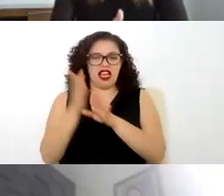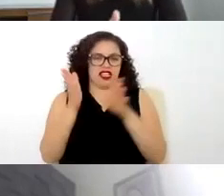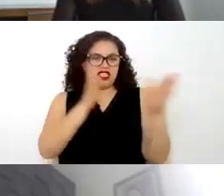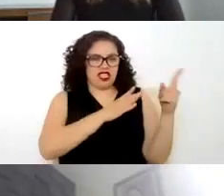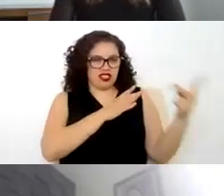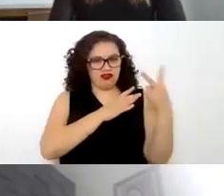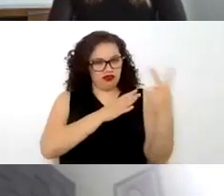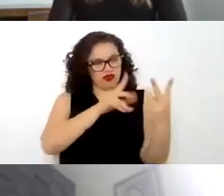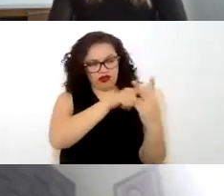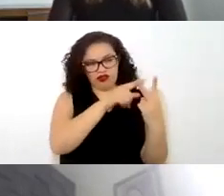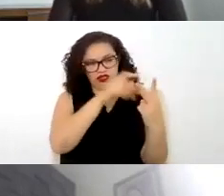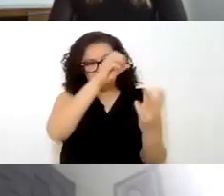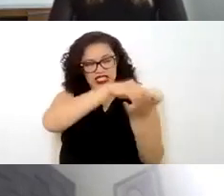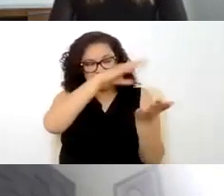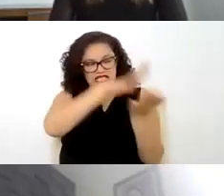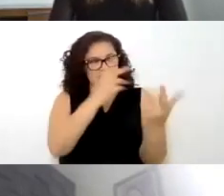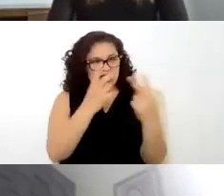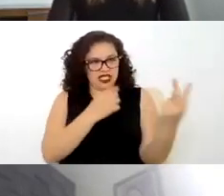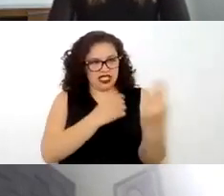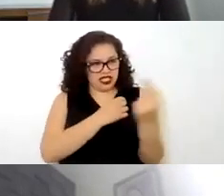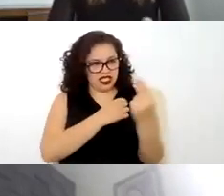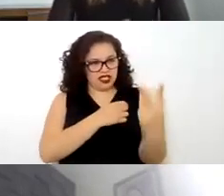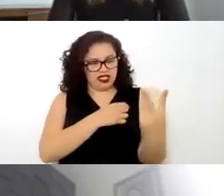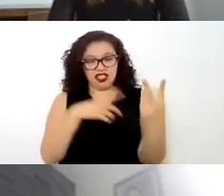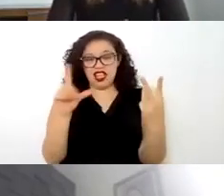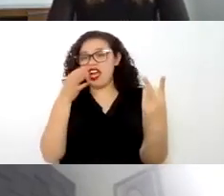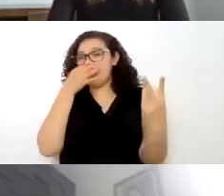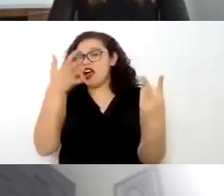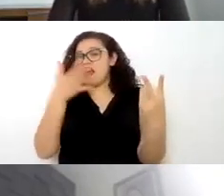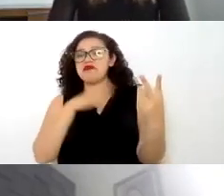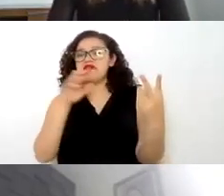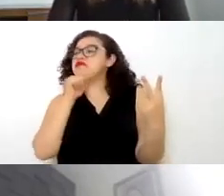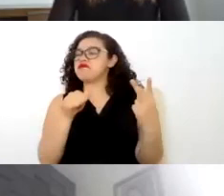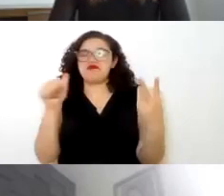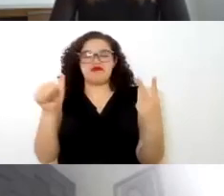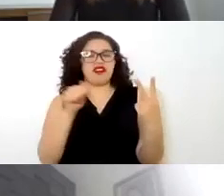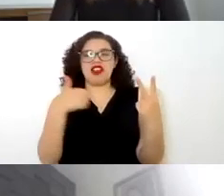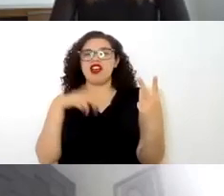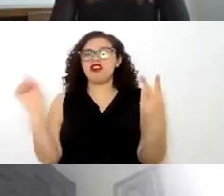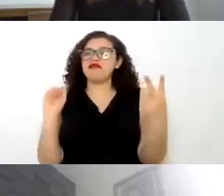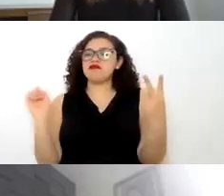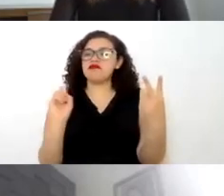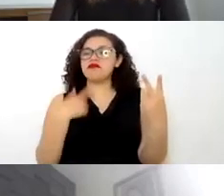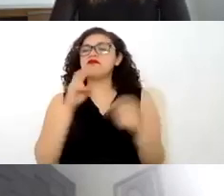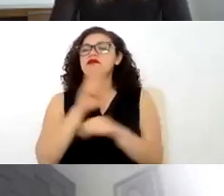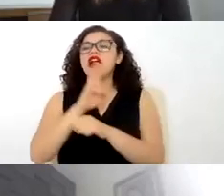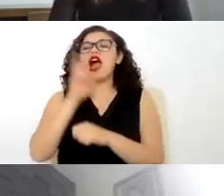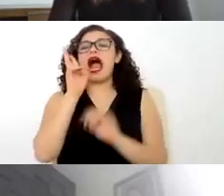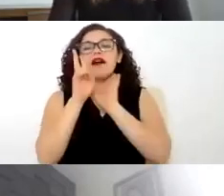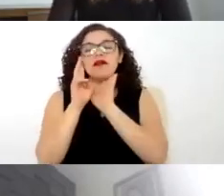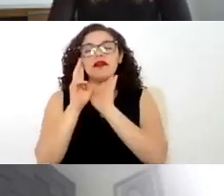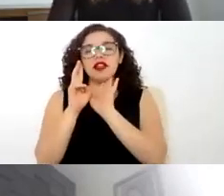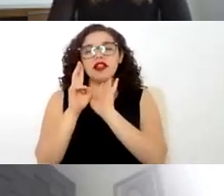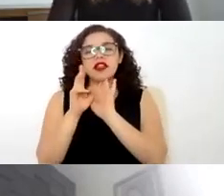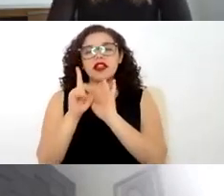que explicaba en estas extraordinarias llega directamente la autoridad a ver qué es lo que está pasando y a pues calificar